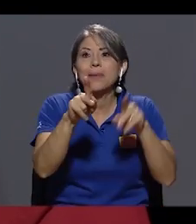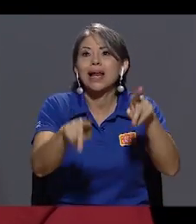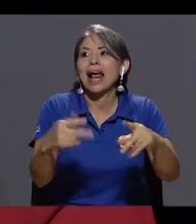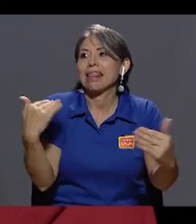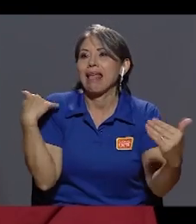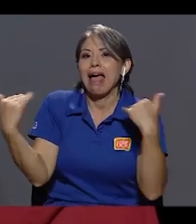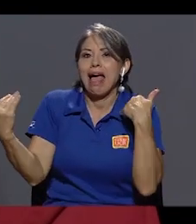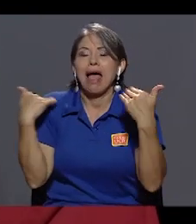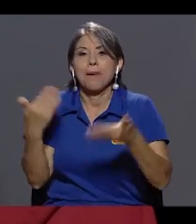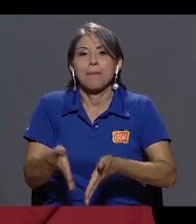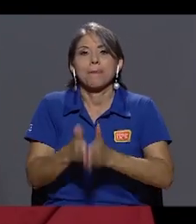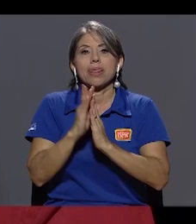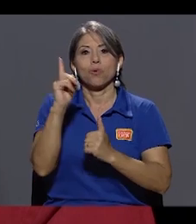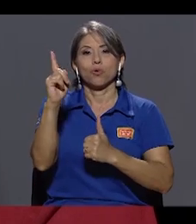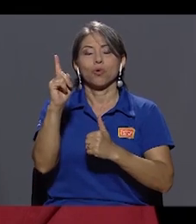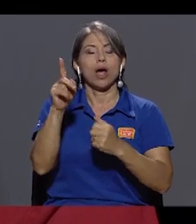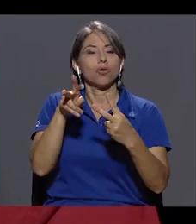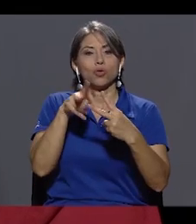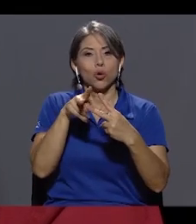Que son, bueno, son dos.